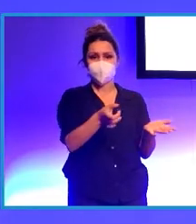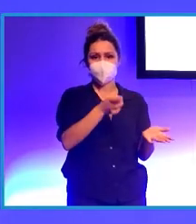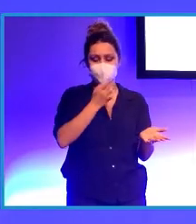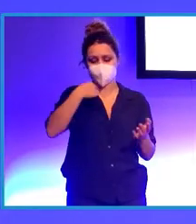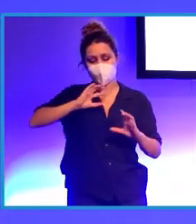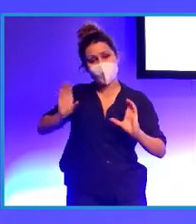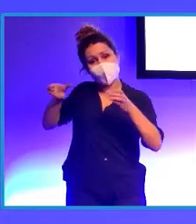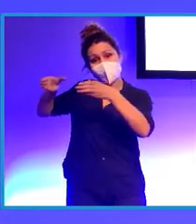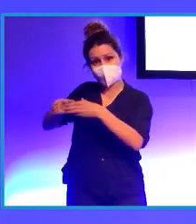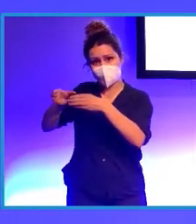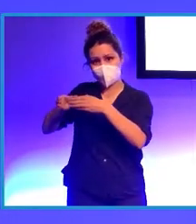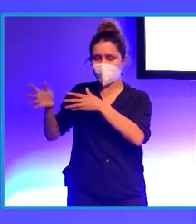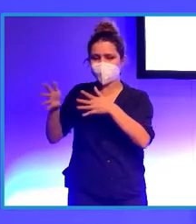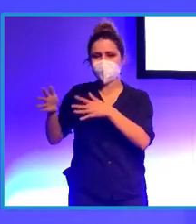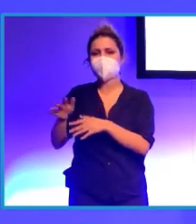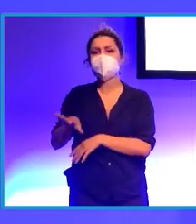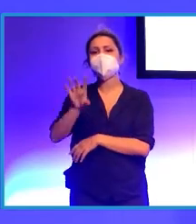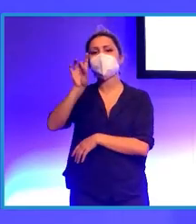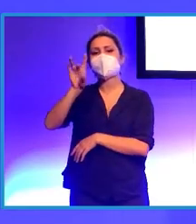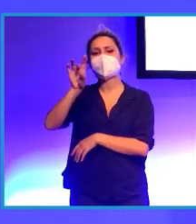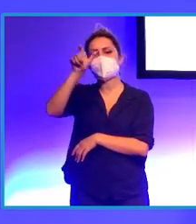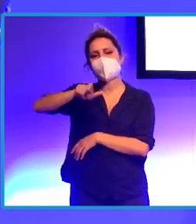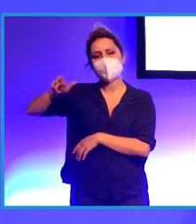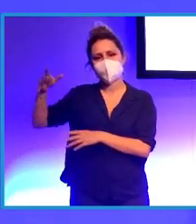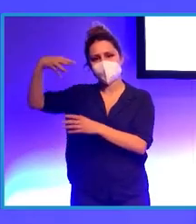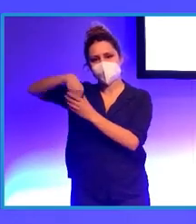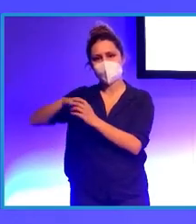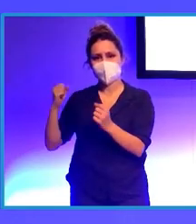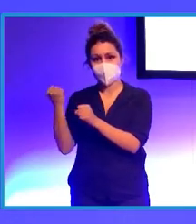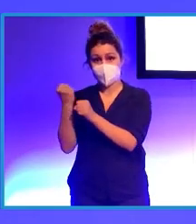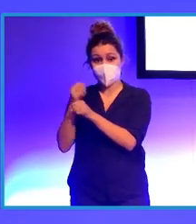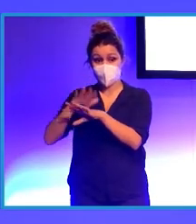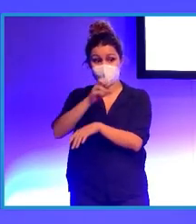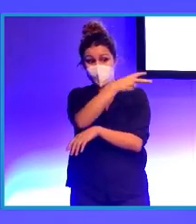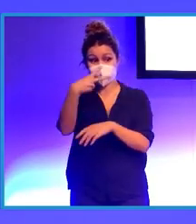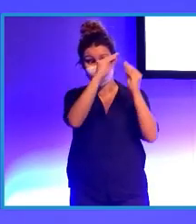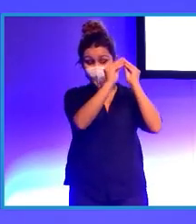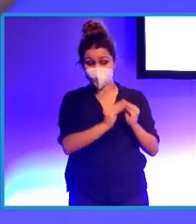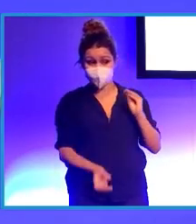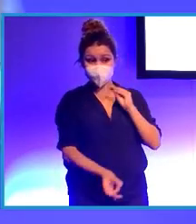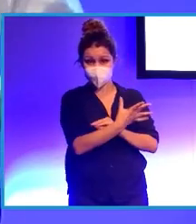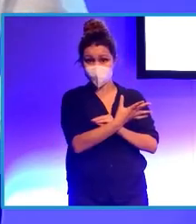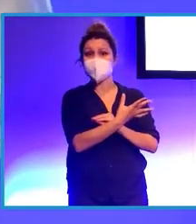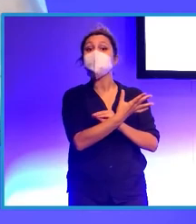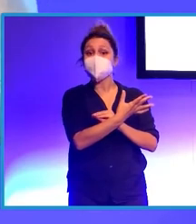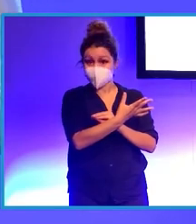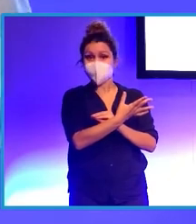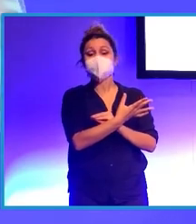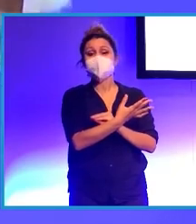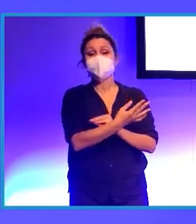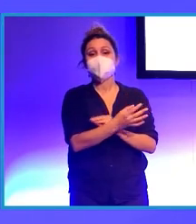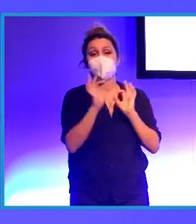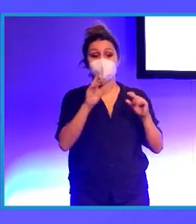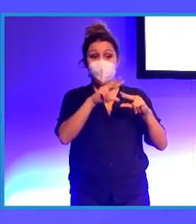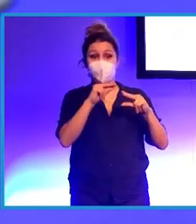de unas 15 personas para llegar a este resultado. El resultado este que ustedes acaban